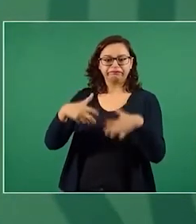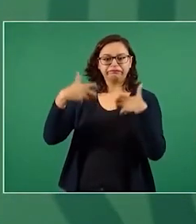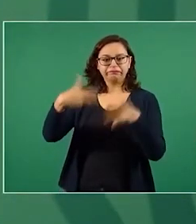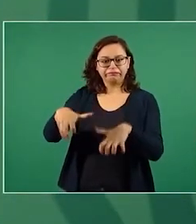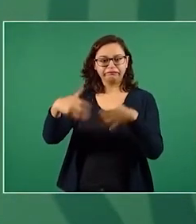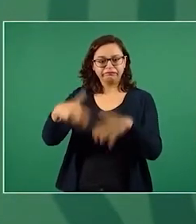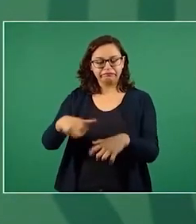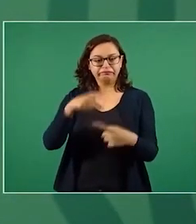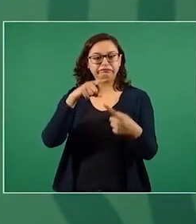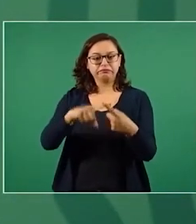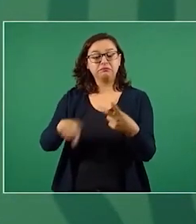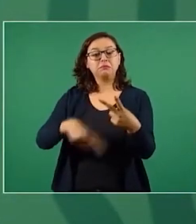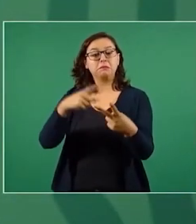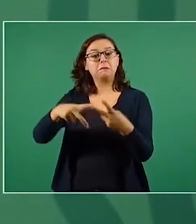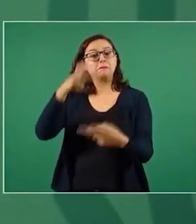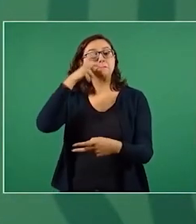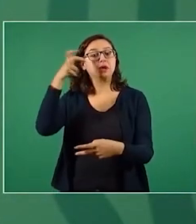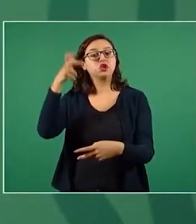Pachuca.